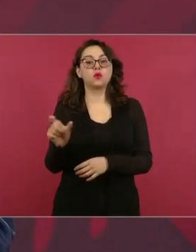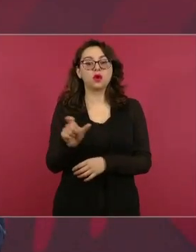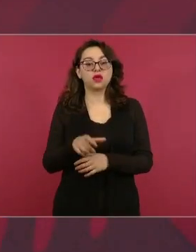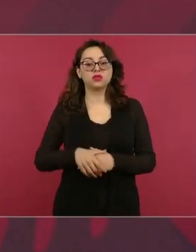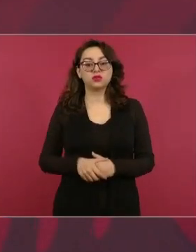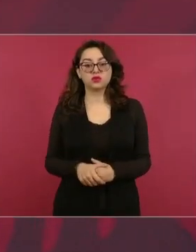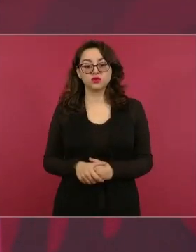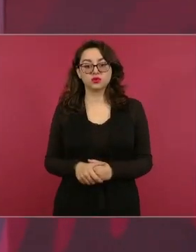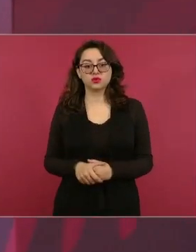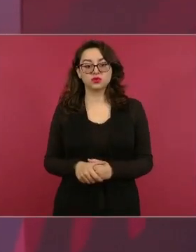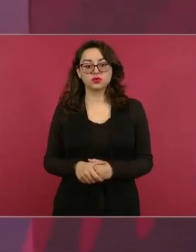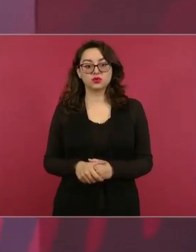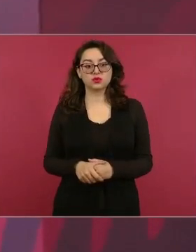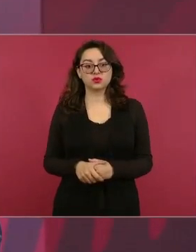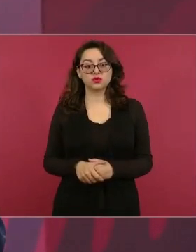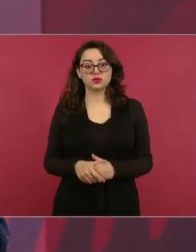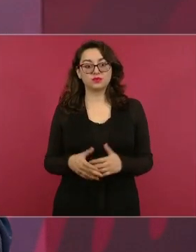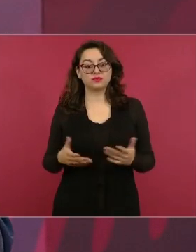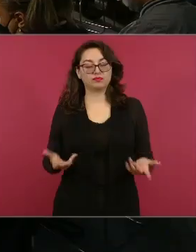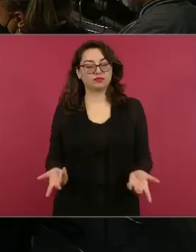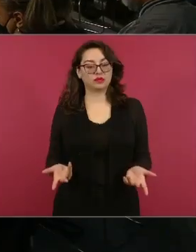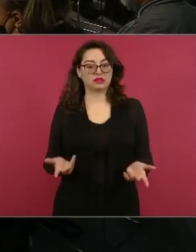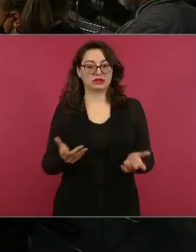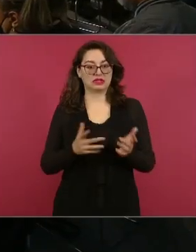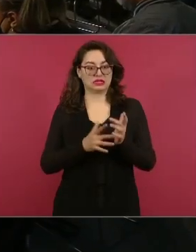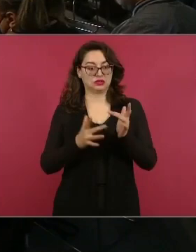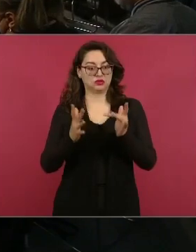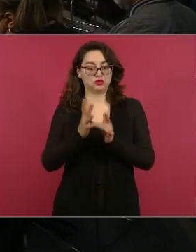antes de la era cristiana,